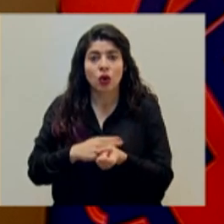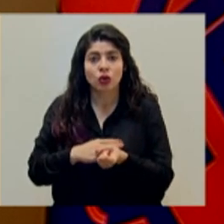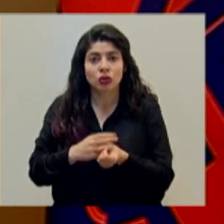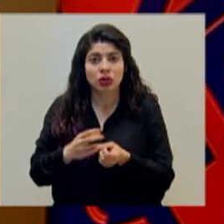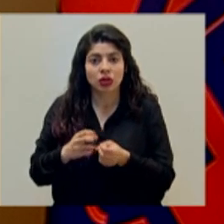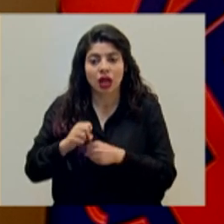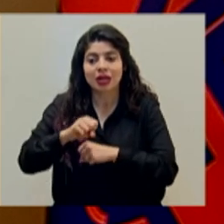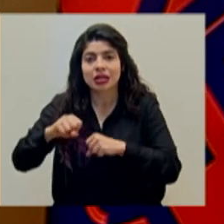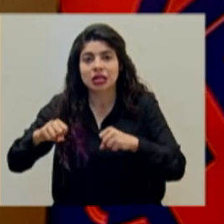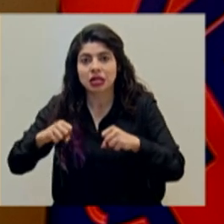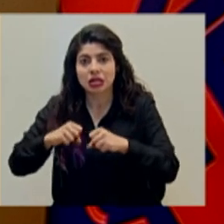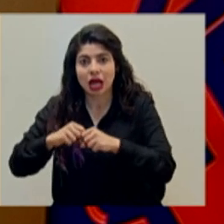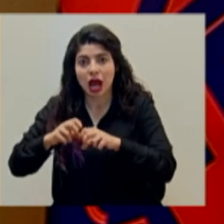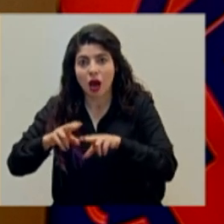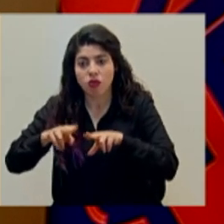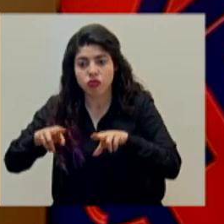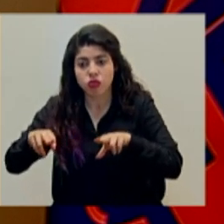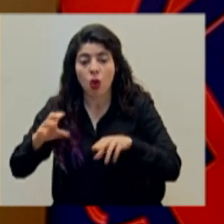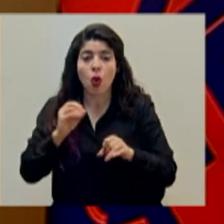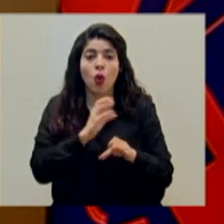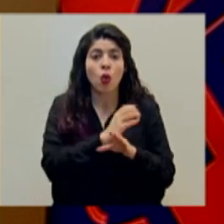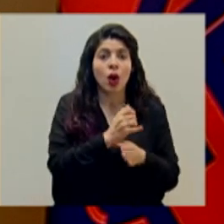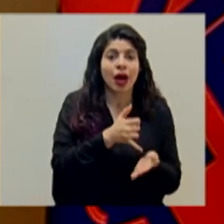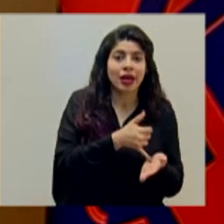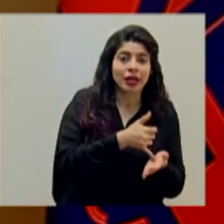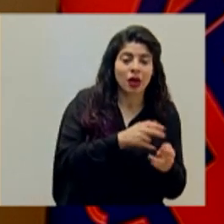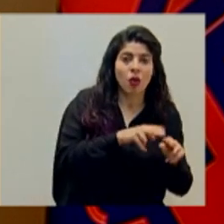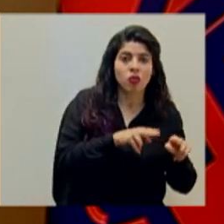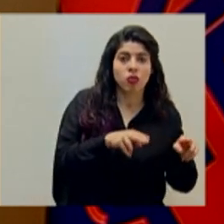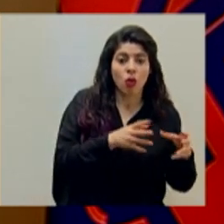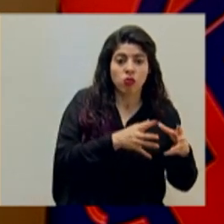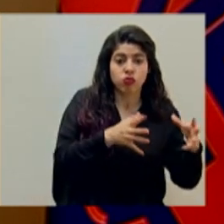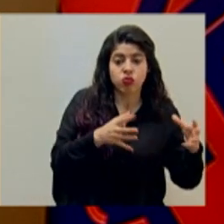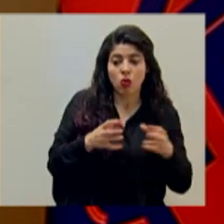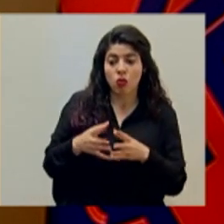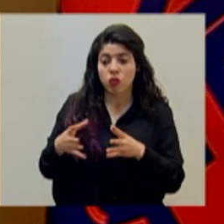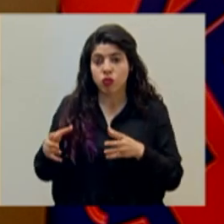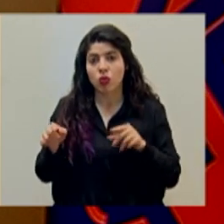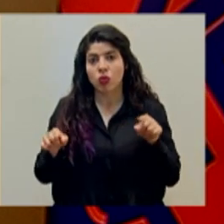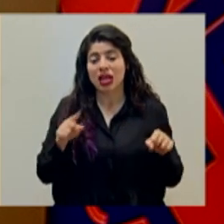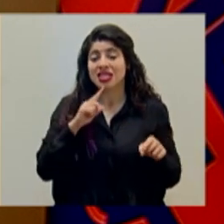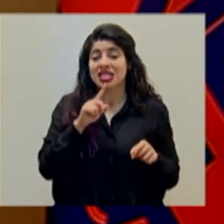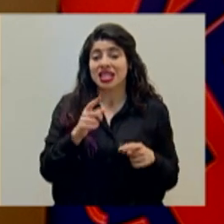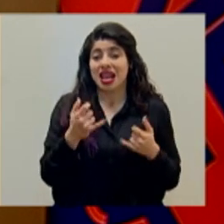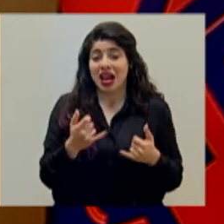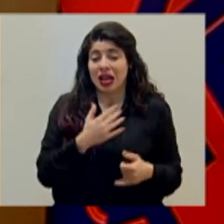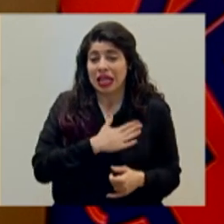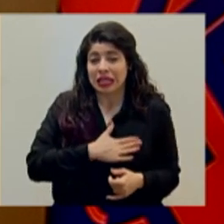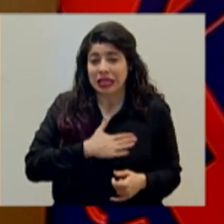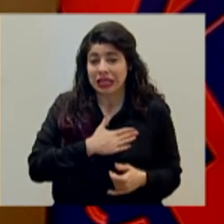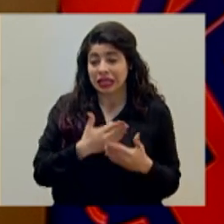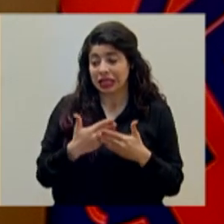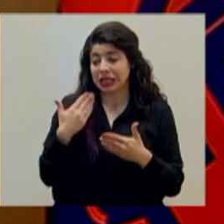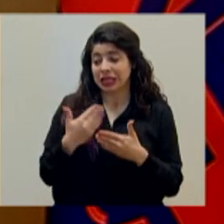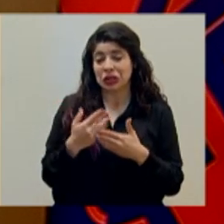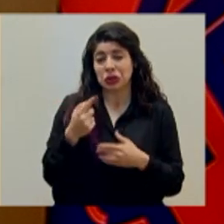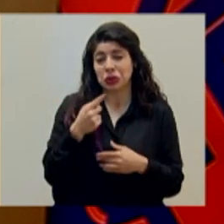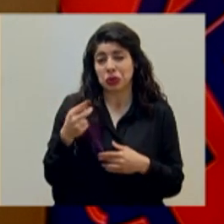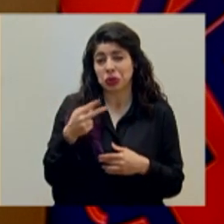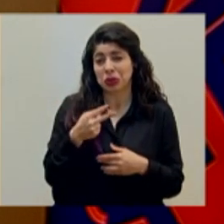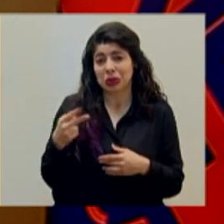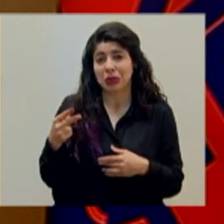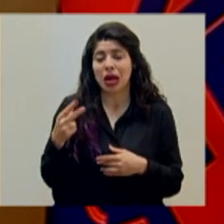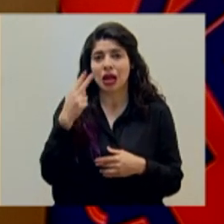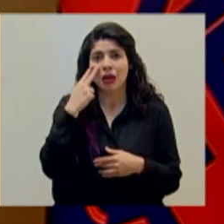en salón como en las unidades de cuidado intensivo. Tenemos que decir que lamentablemente en las últimas semanas hemos